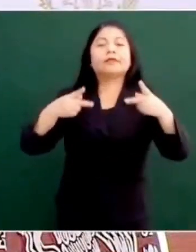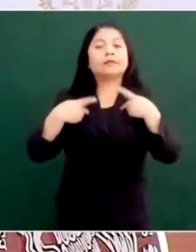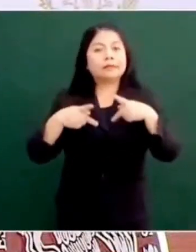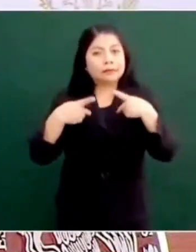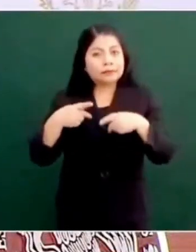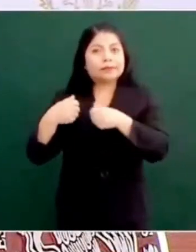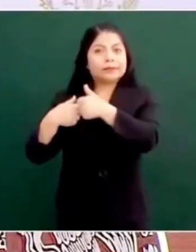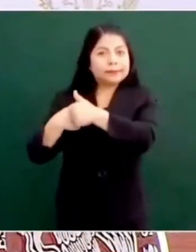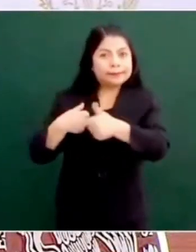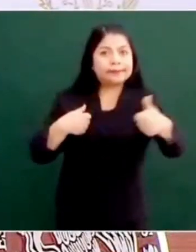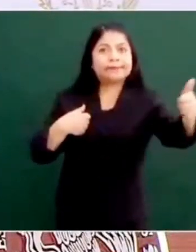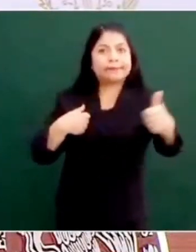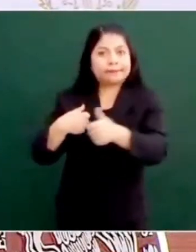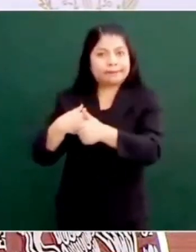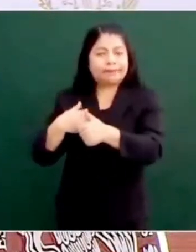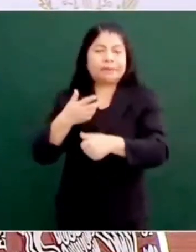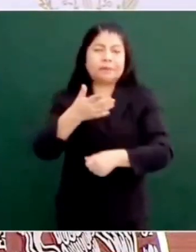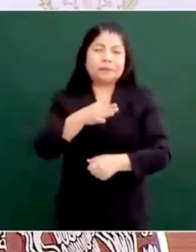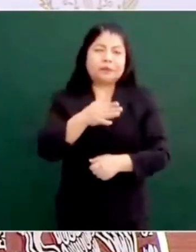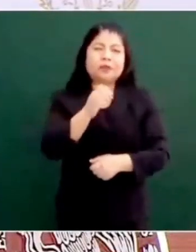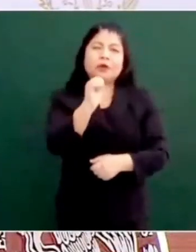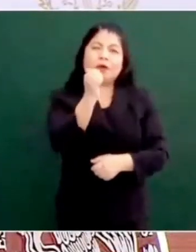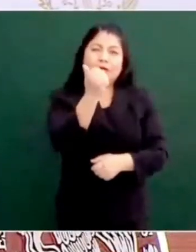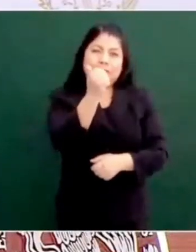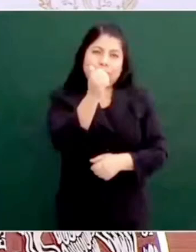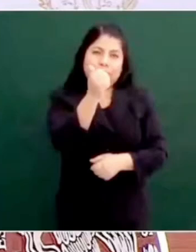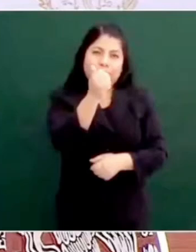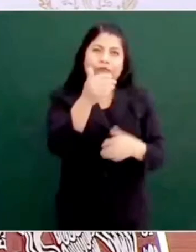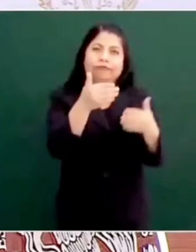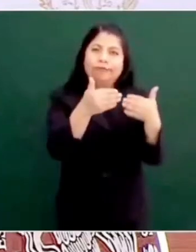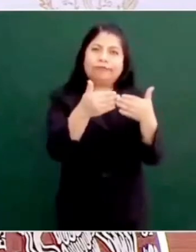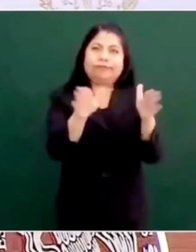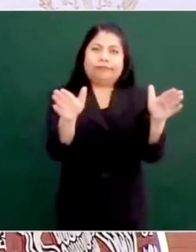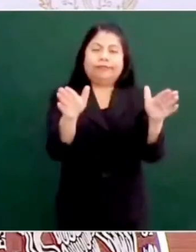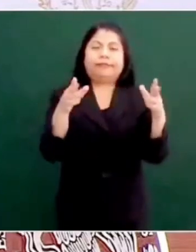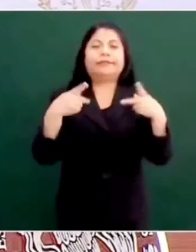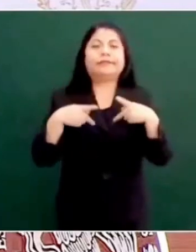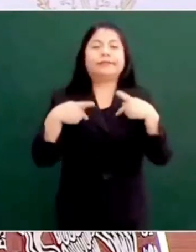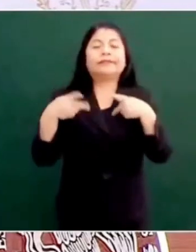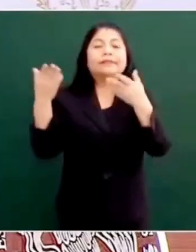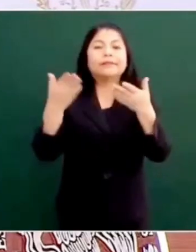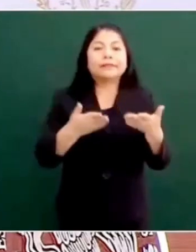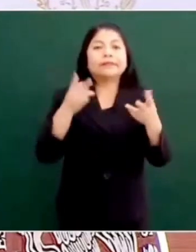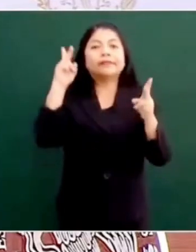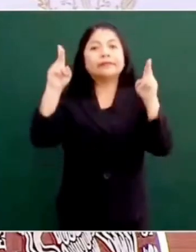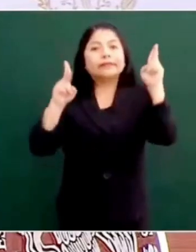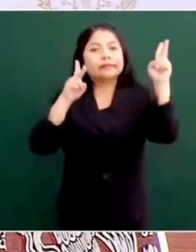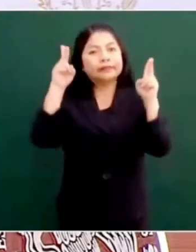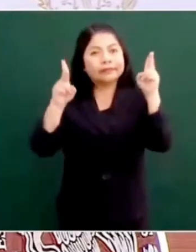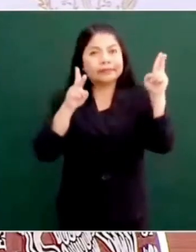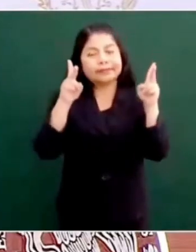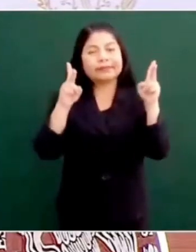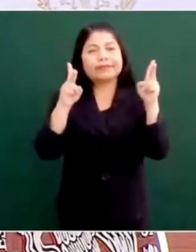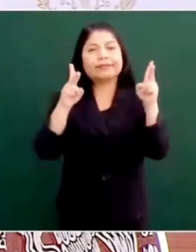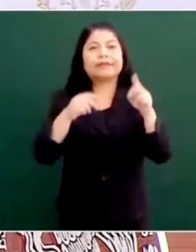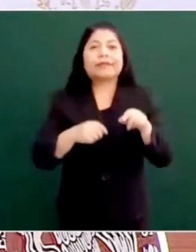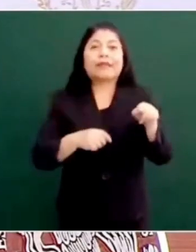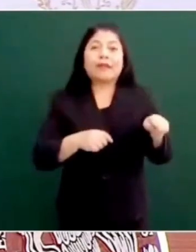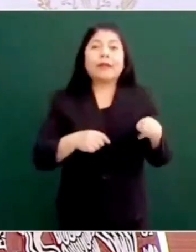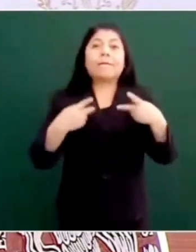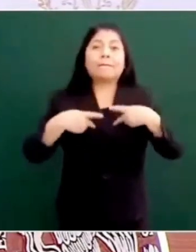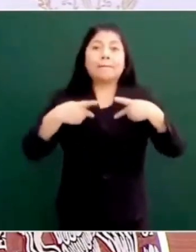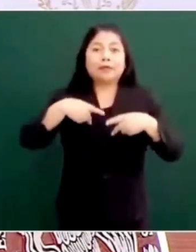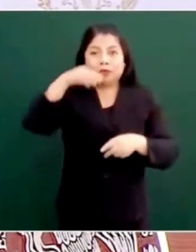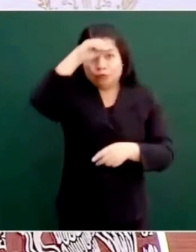se abra a público. Tenemos ahí trabajando alrededor de 70 arqueólogos y